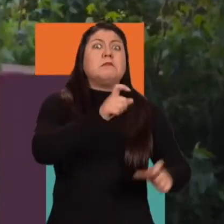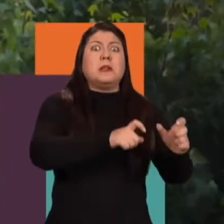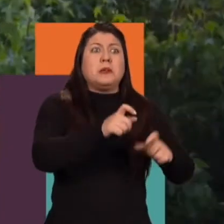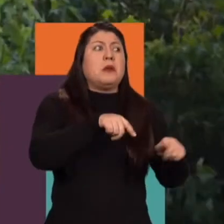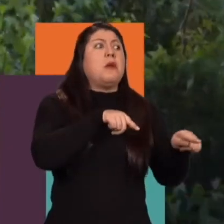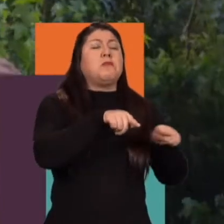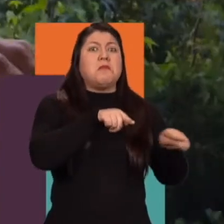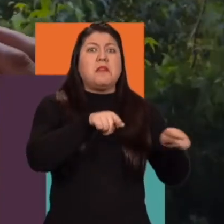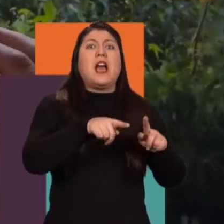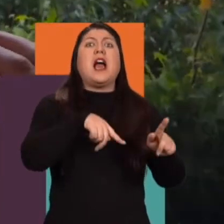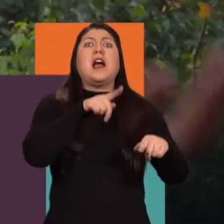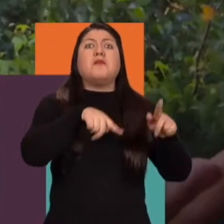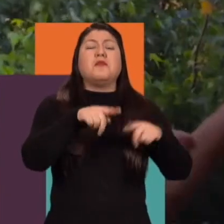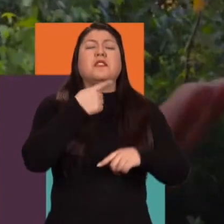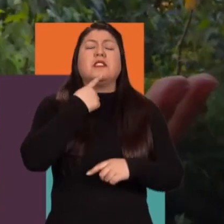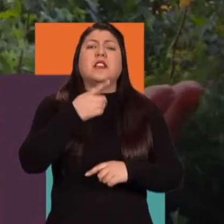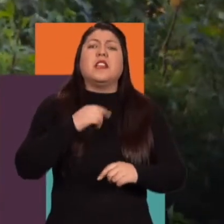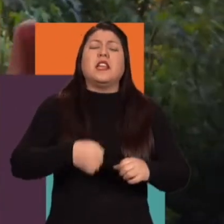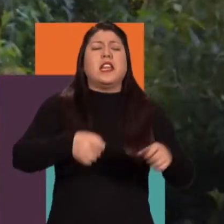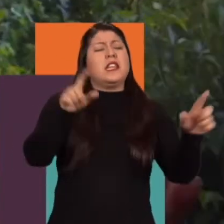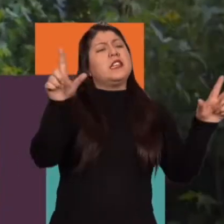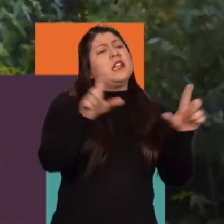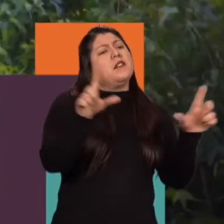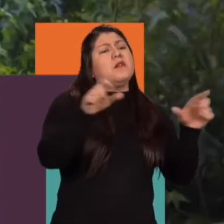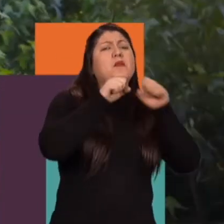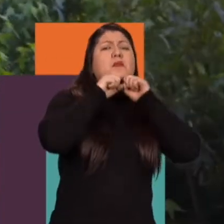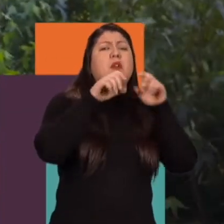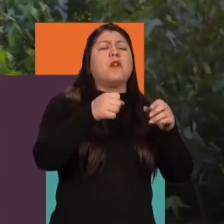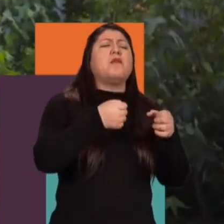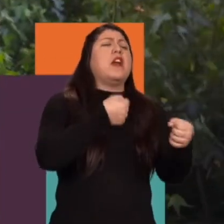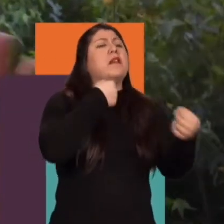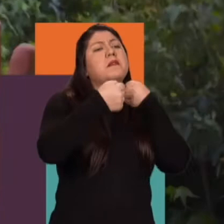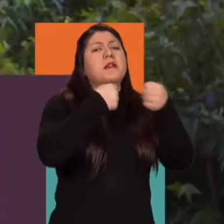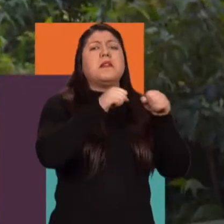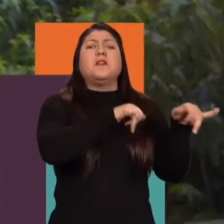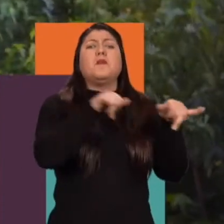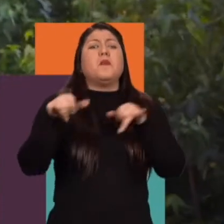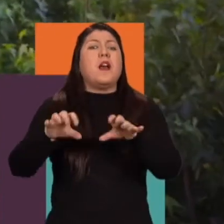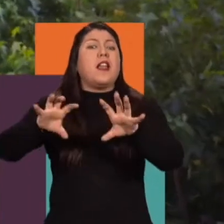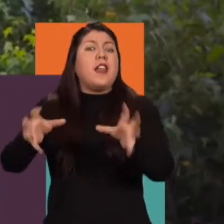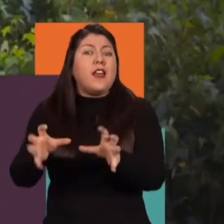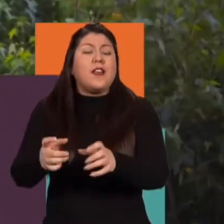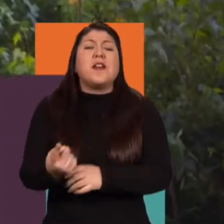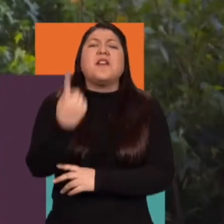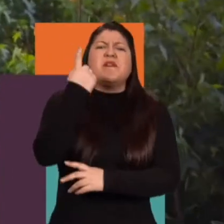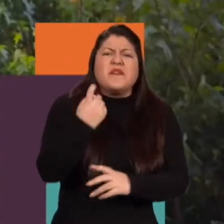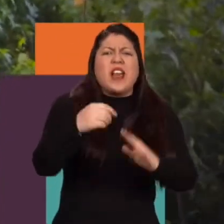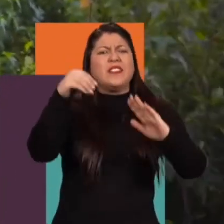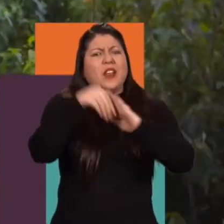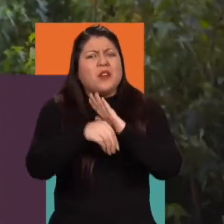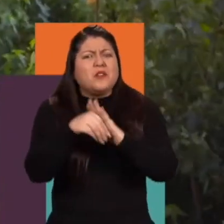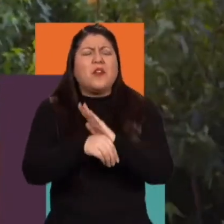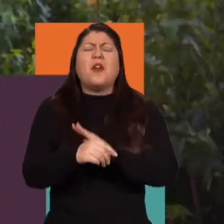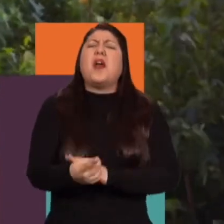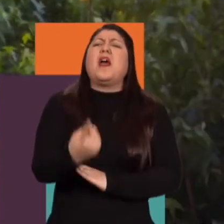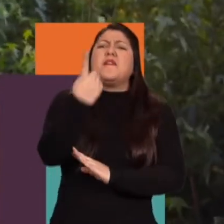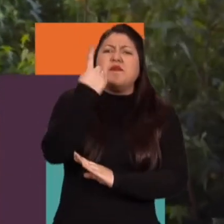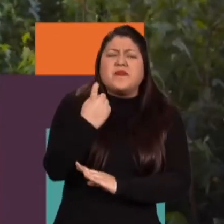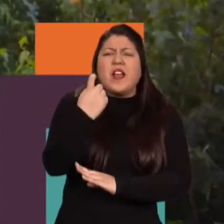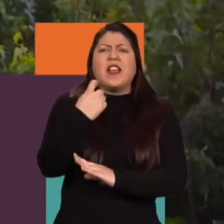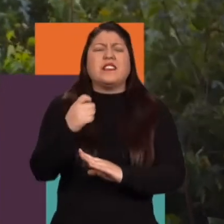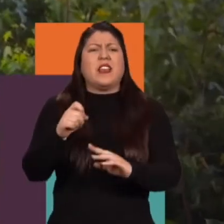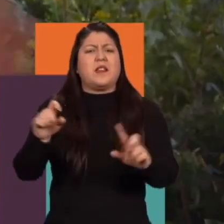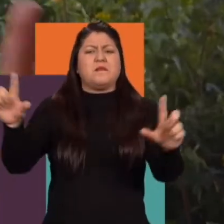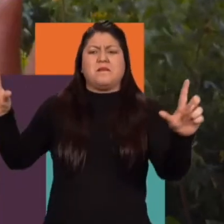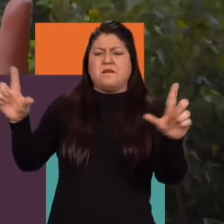Hay quienes decían que en la televisión pública se hacía mucha entrevista tipo radio, que nos faltaba enriquecer el contenido, que nos estábamos